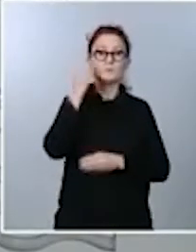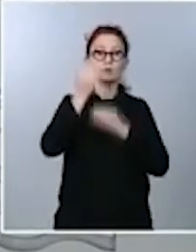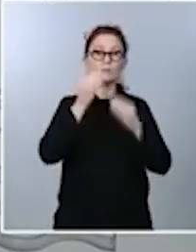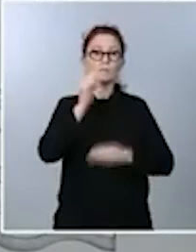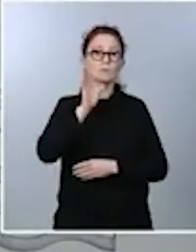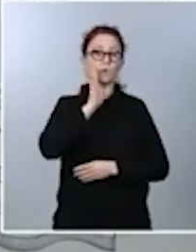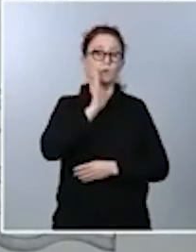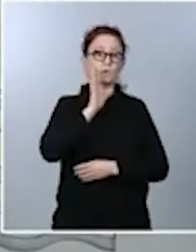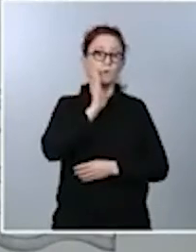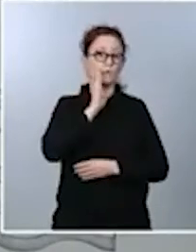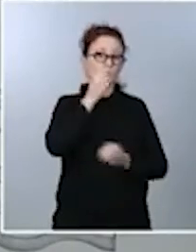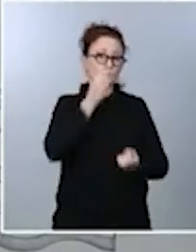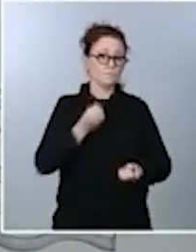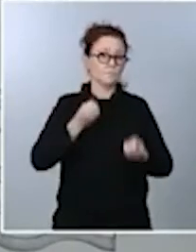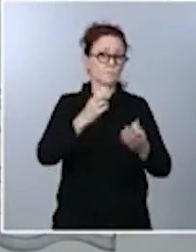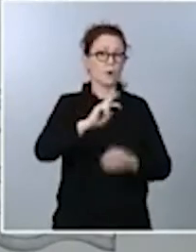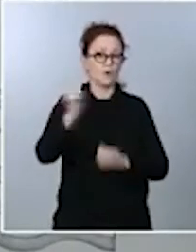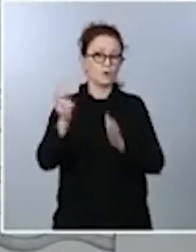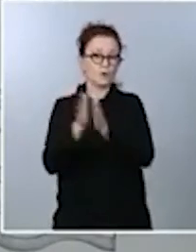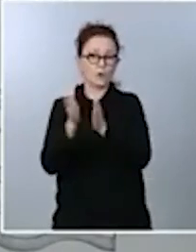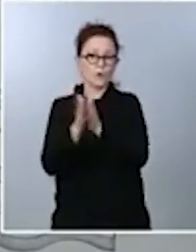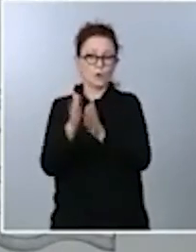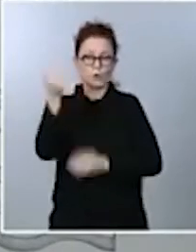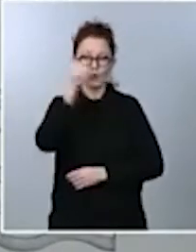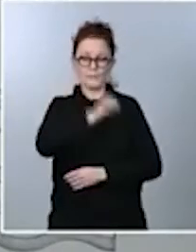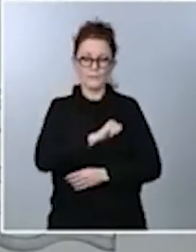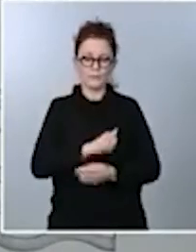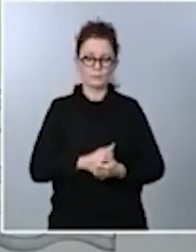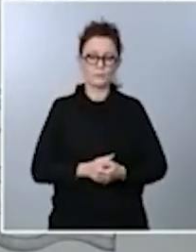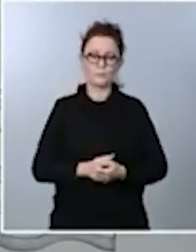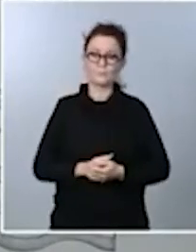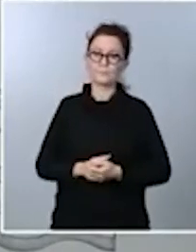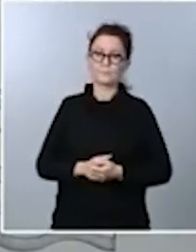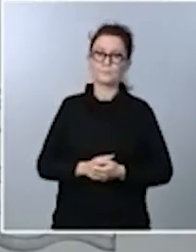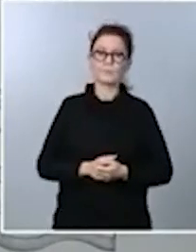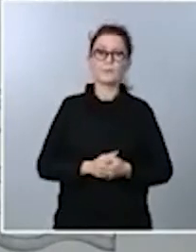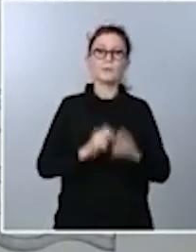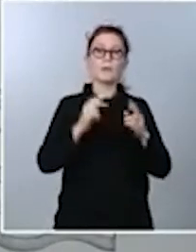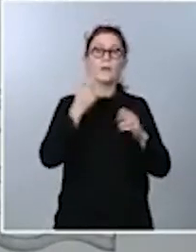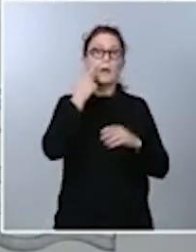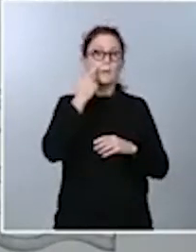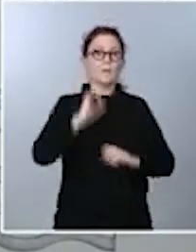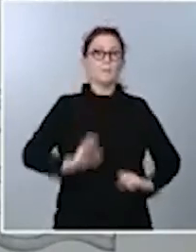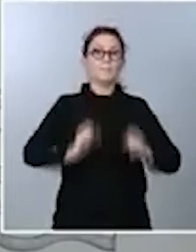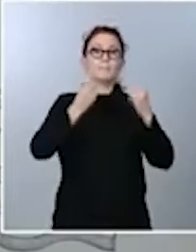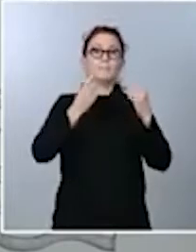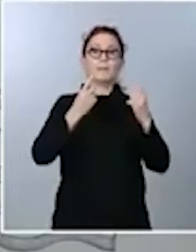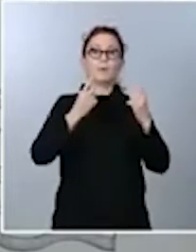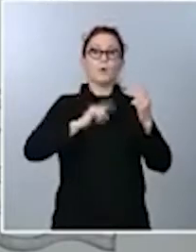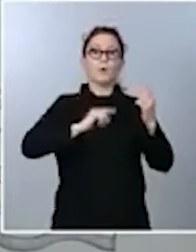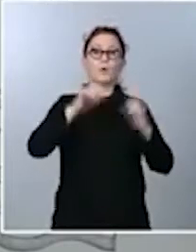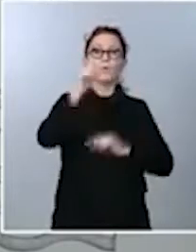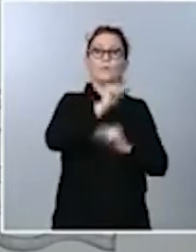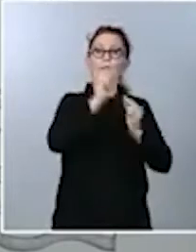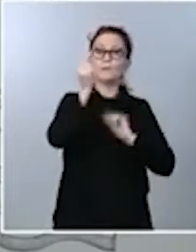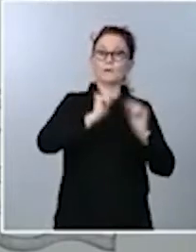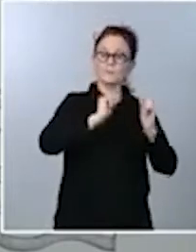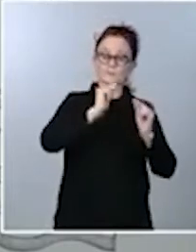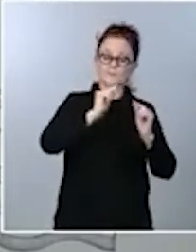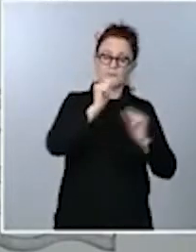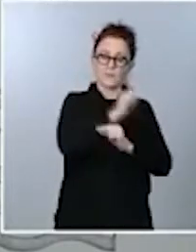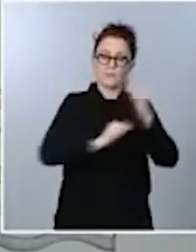intervención de tu compañero. En primer lugar, no es una materia específica del debate de presupuesto, aunque es verdad que cuando